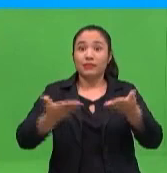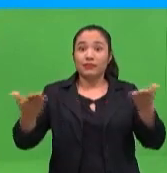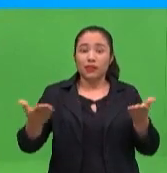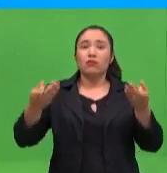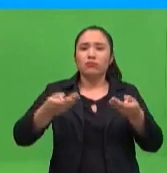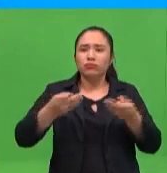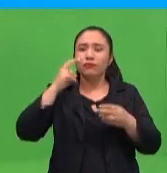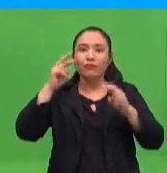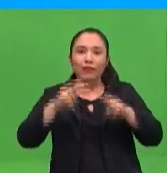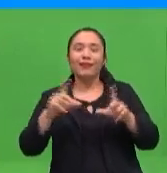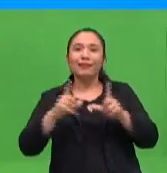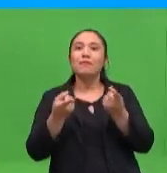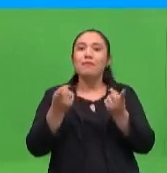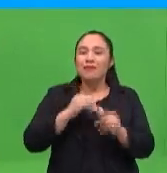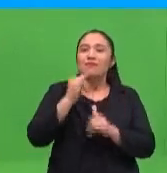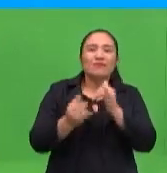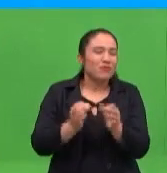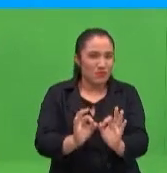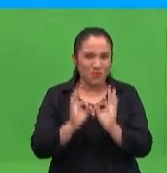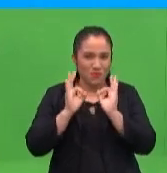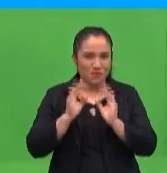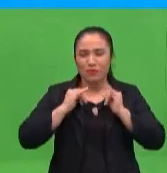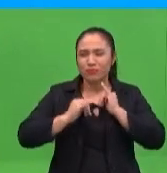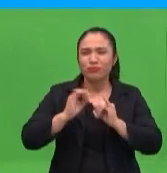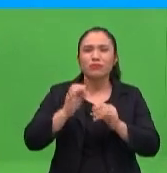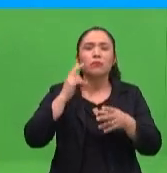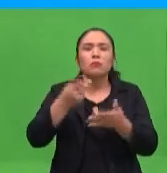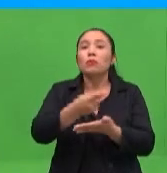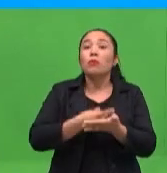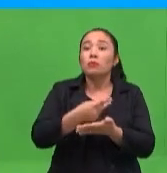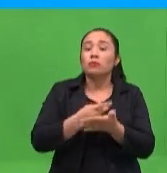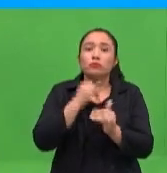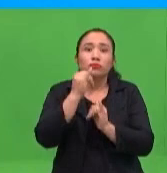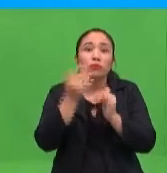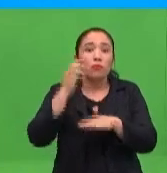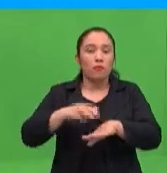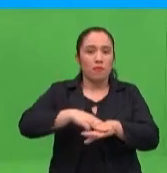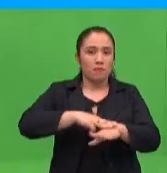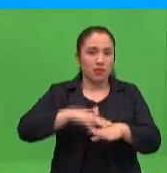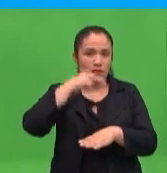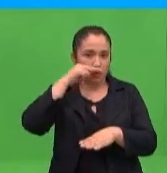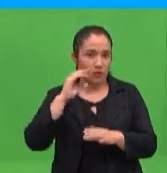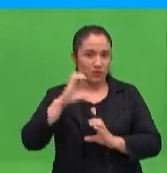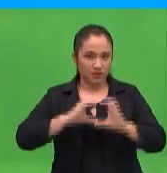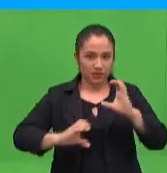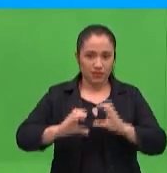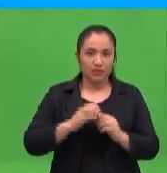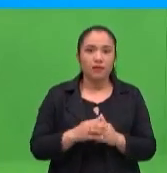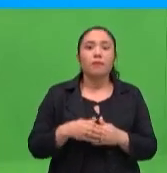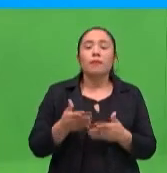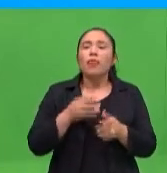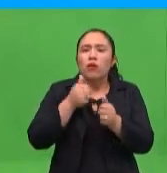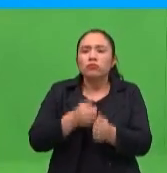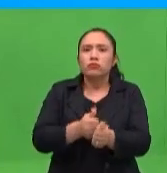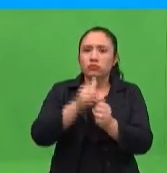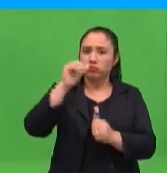desde el vamos en la transmisión de esta propuesta televisiva del Ministerio de Educación y Ciencias acompañando a los padres en